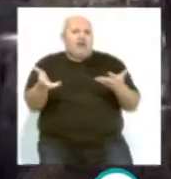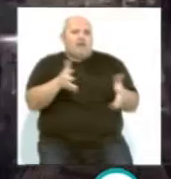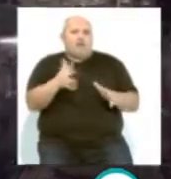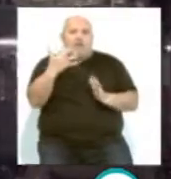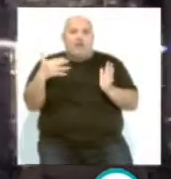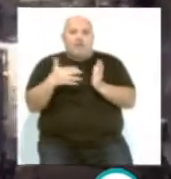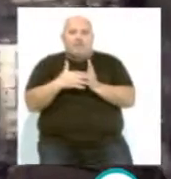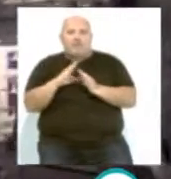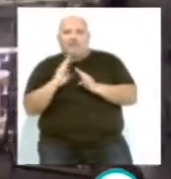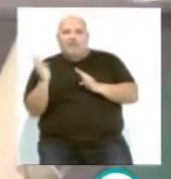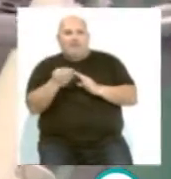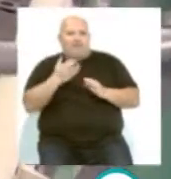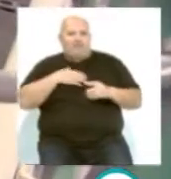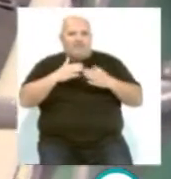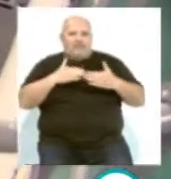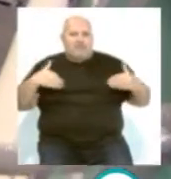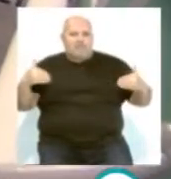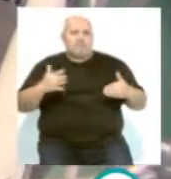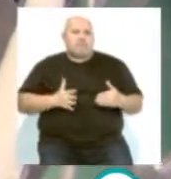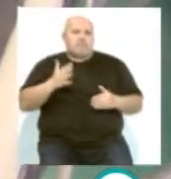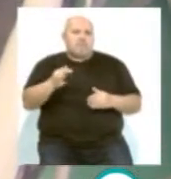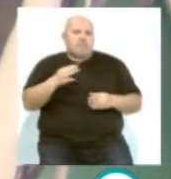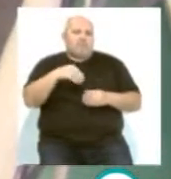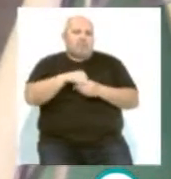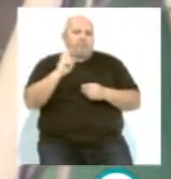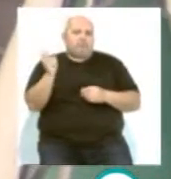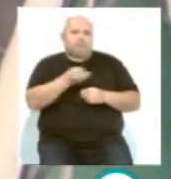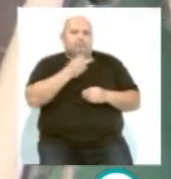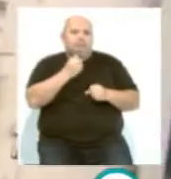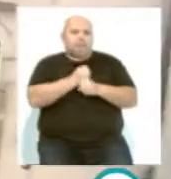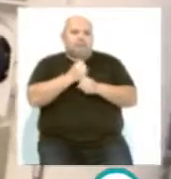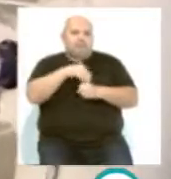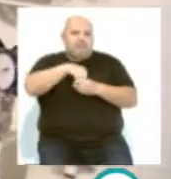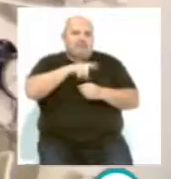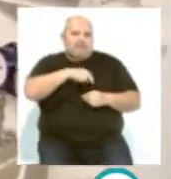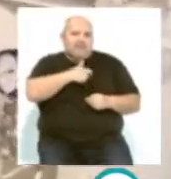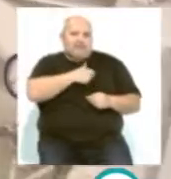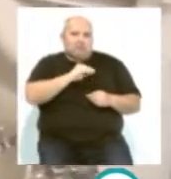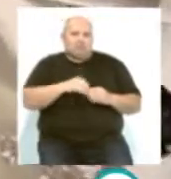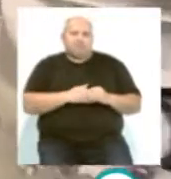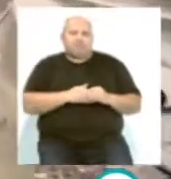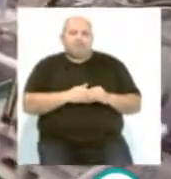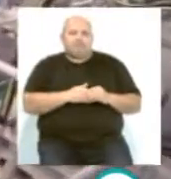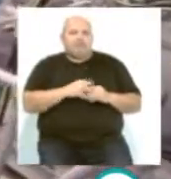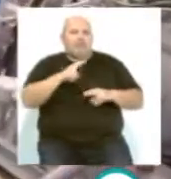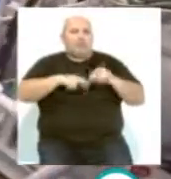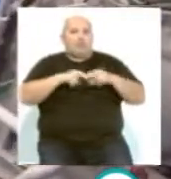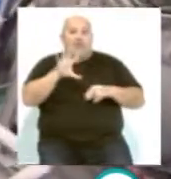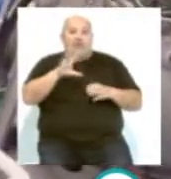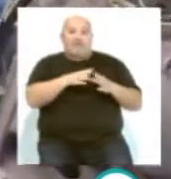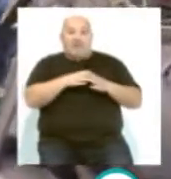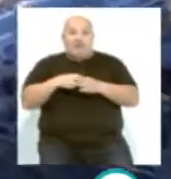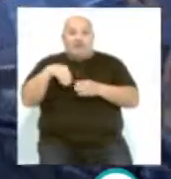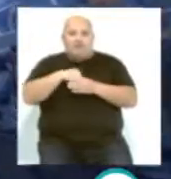5.000 indirectos en la bahía, además del trabajo que comprende para la plantilla propia de la factoría. La construcción de estas